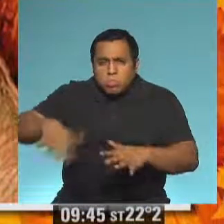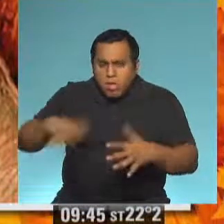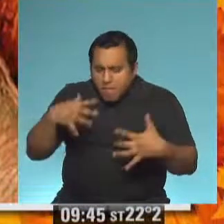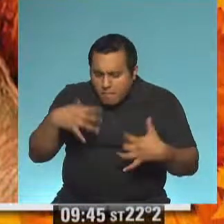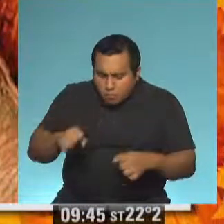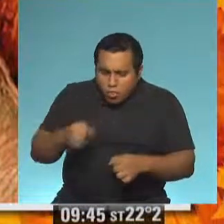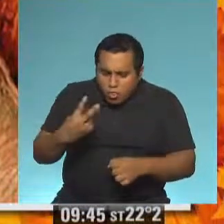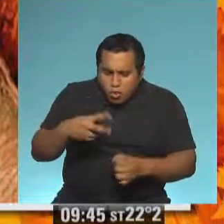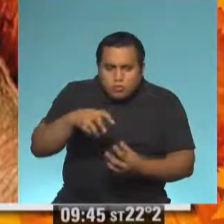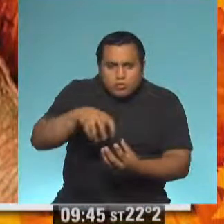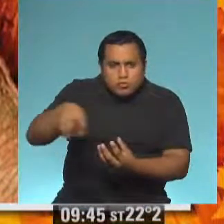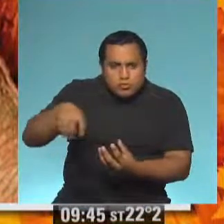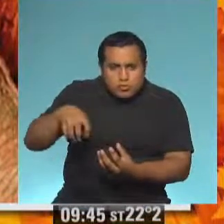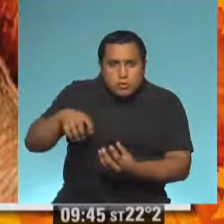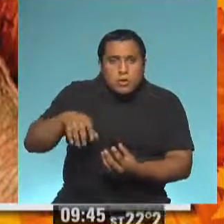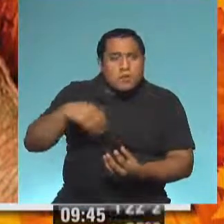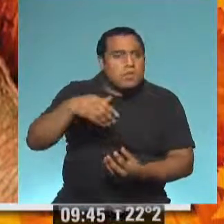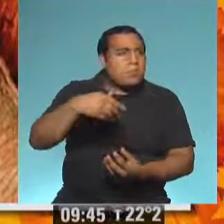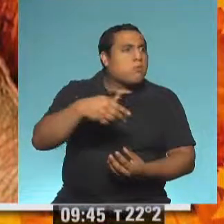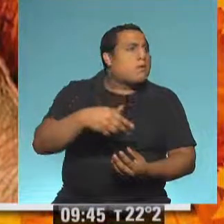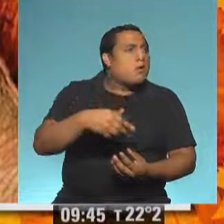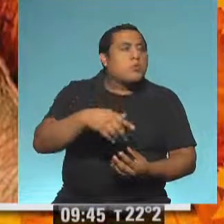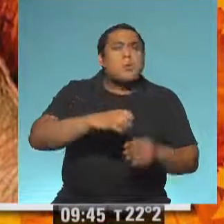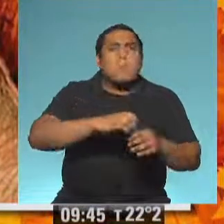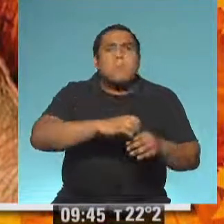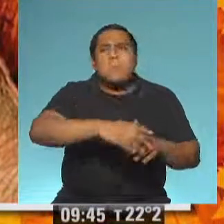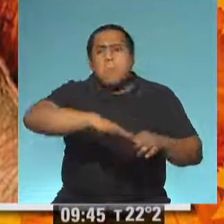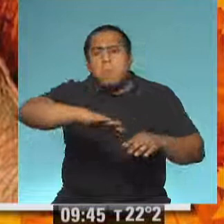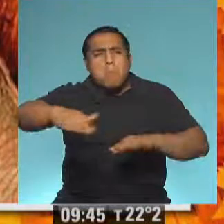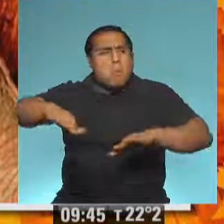Y otros tres más en un montecito.